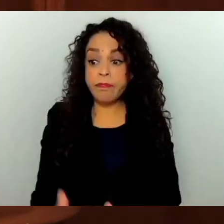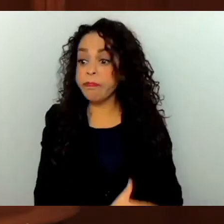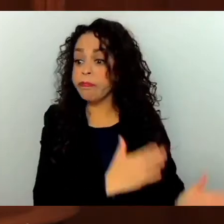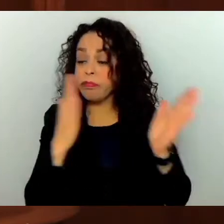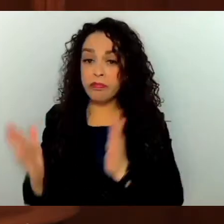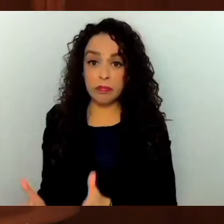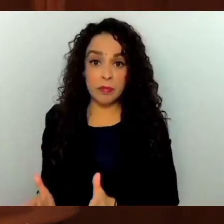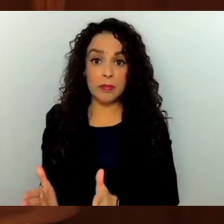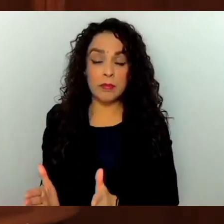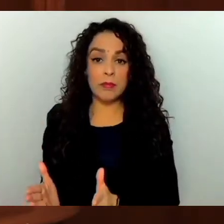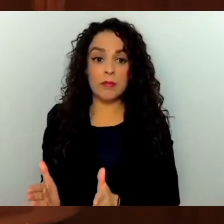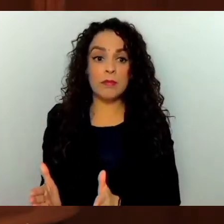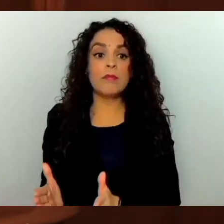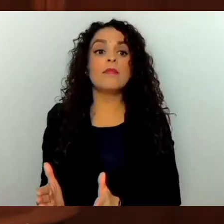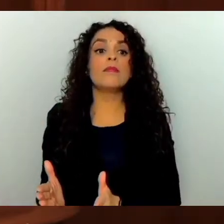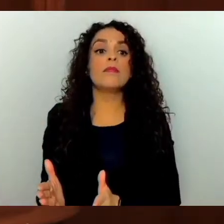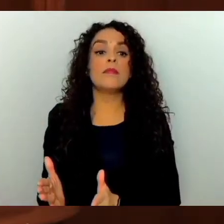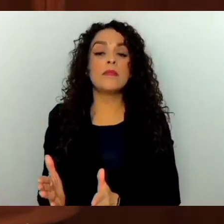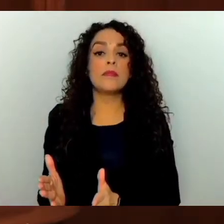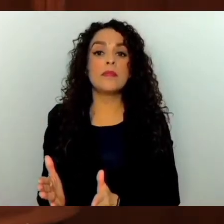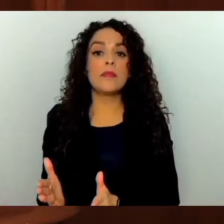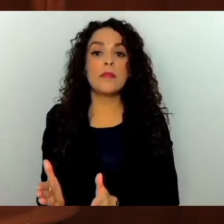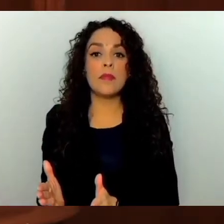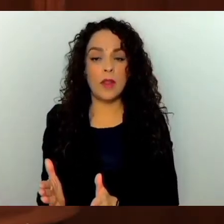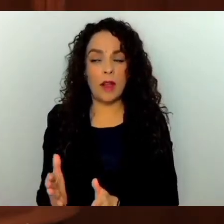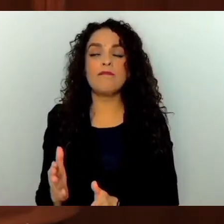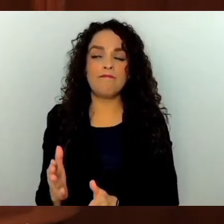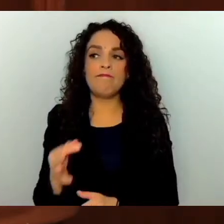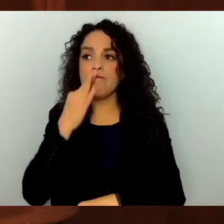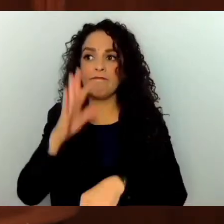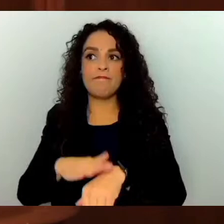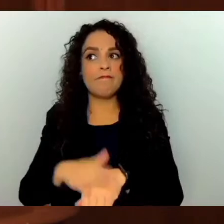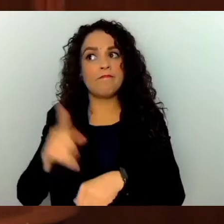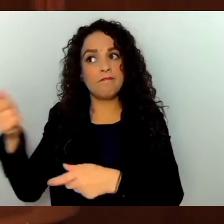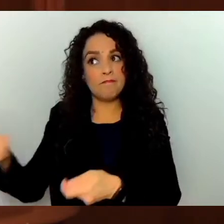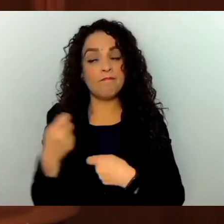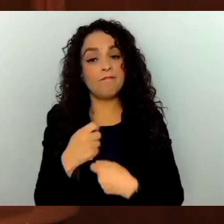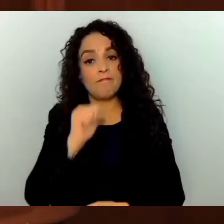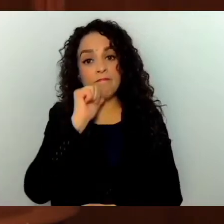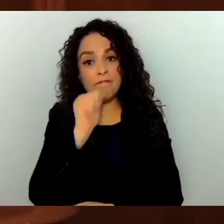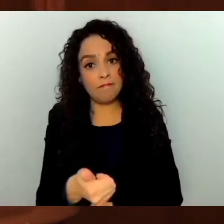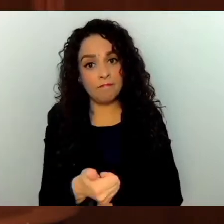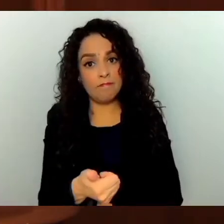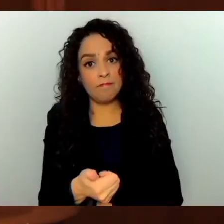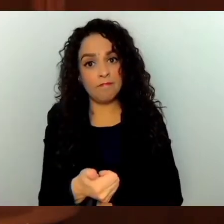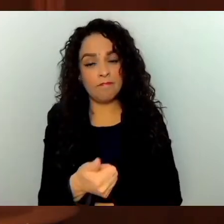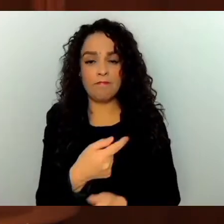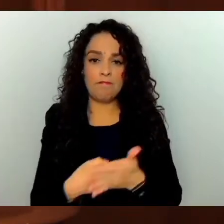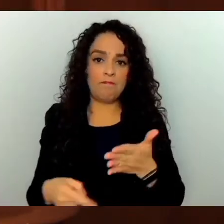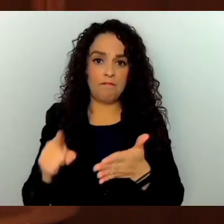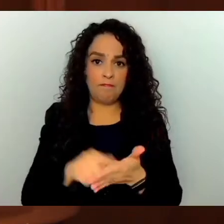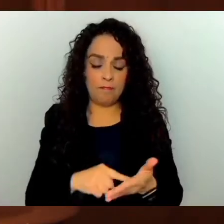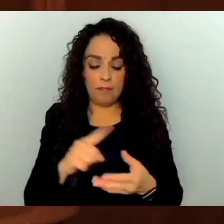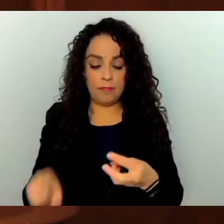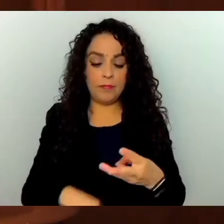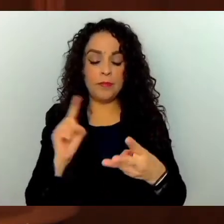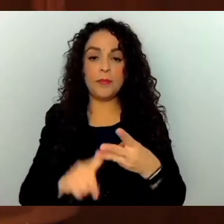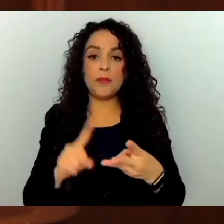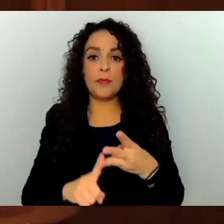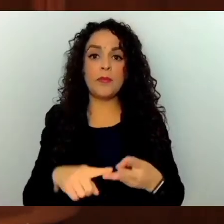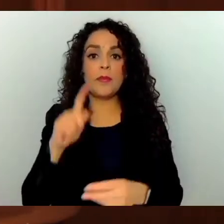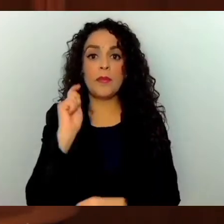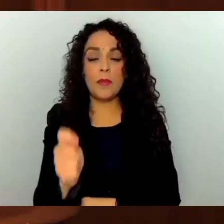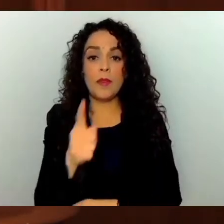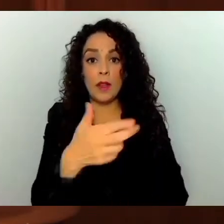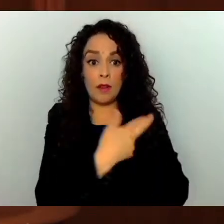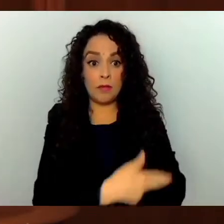presente proceso tendrán por no presentada la solicitud. Tercero, la documentación que acredite los requisitos serán